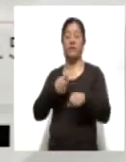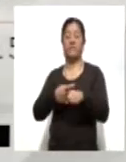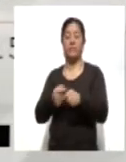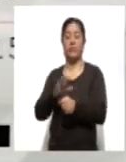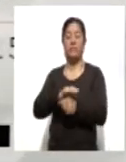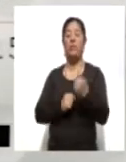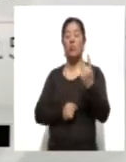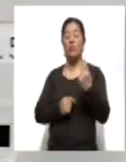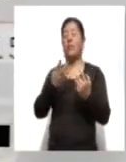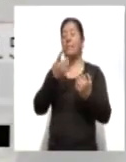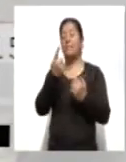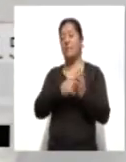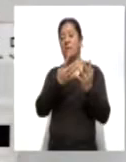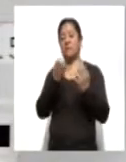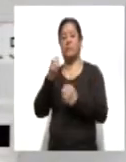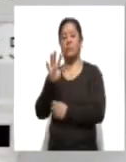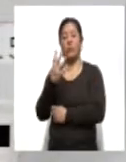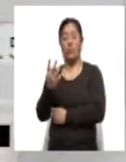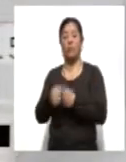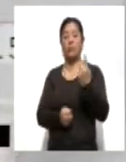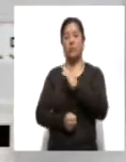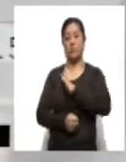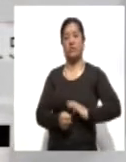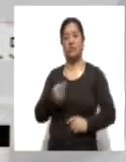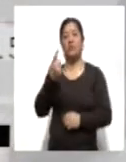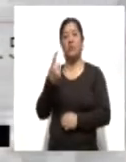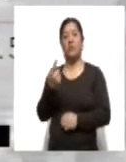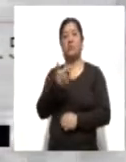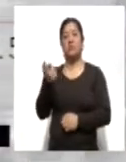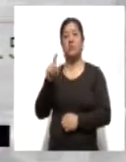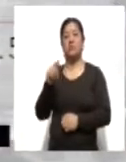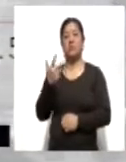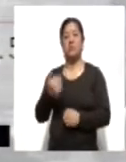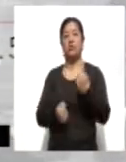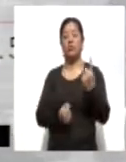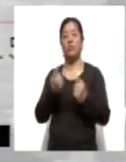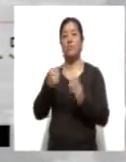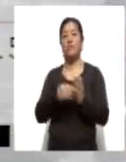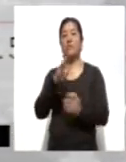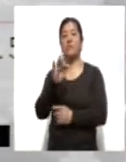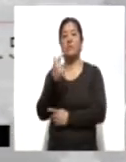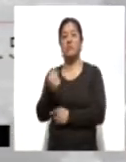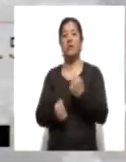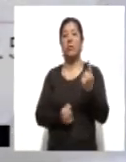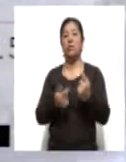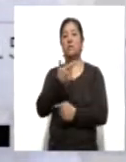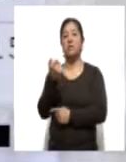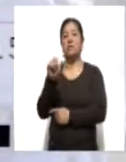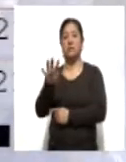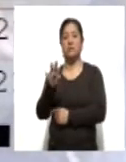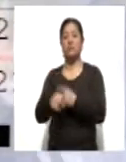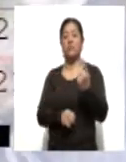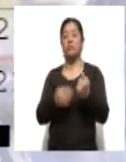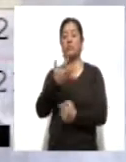.904, Chautenpan 1.047, Huamantla 775, Zacatelco 719, Yaoquemecan